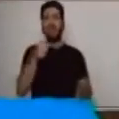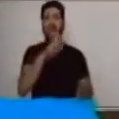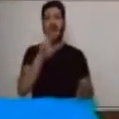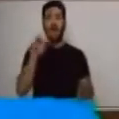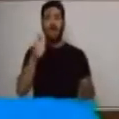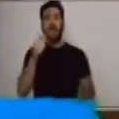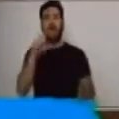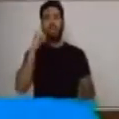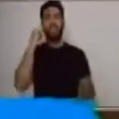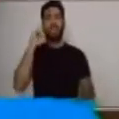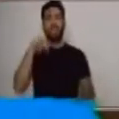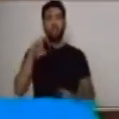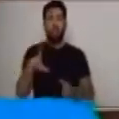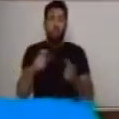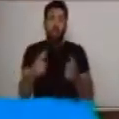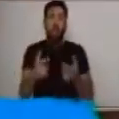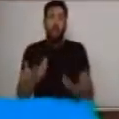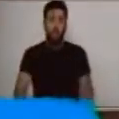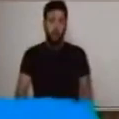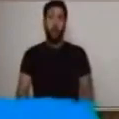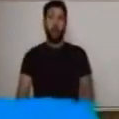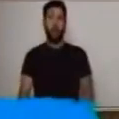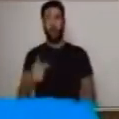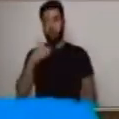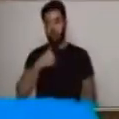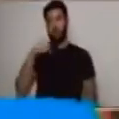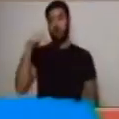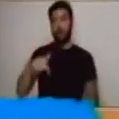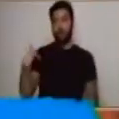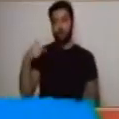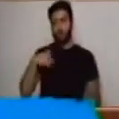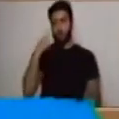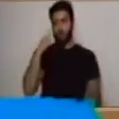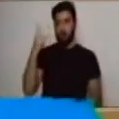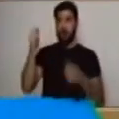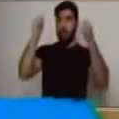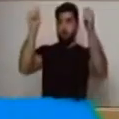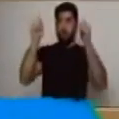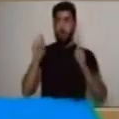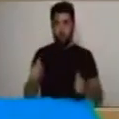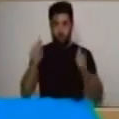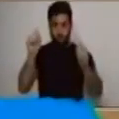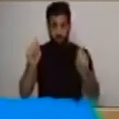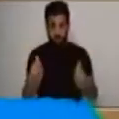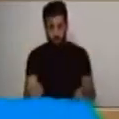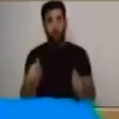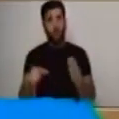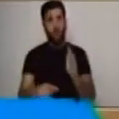Voy a pegar los carteles y vamos a empezar